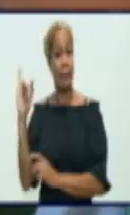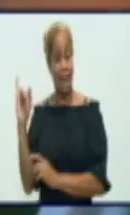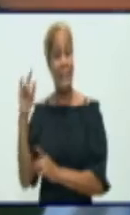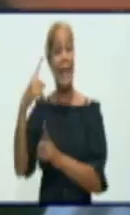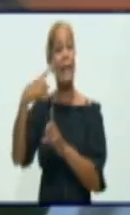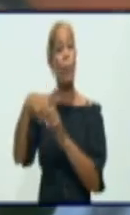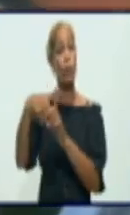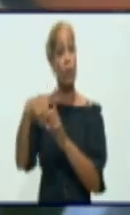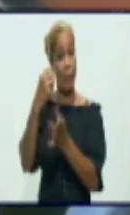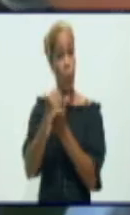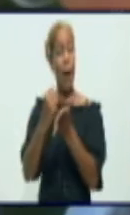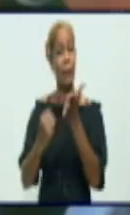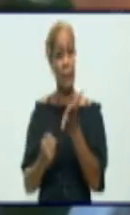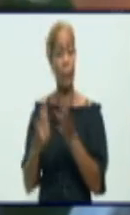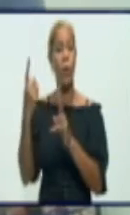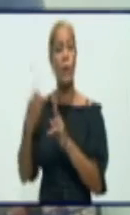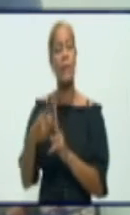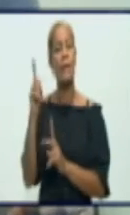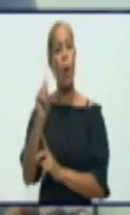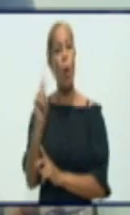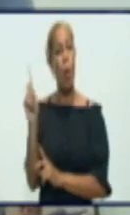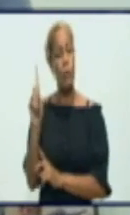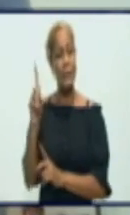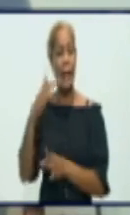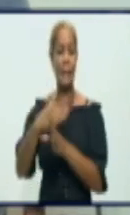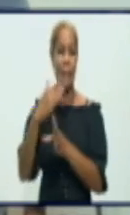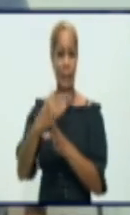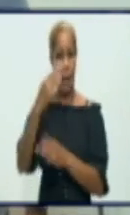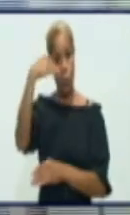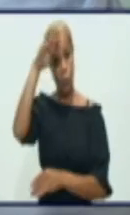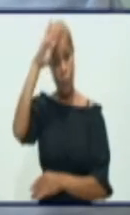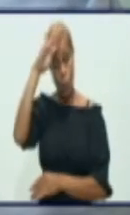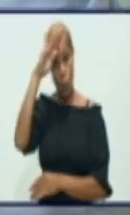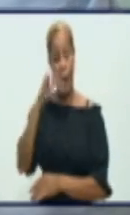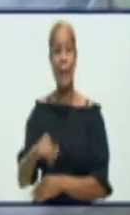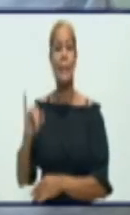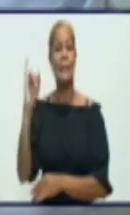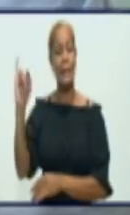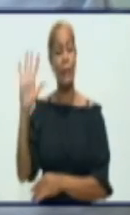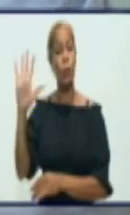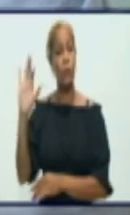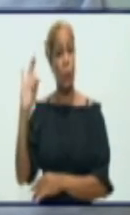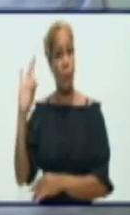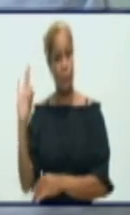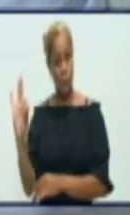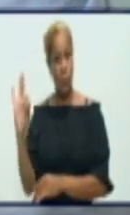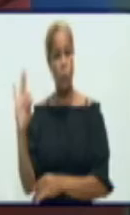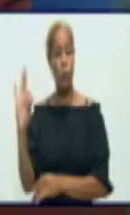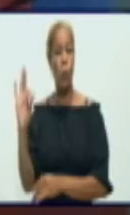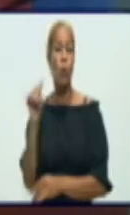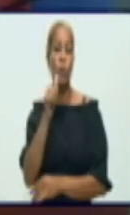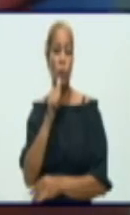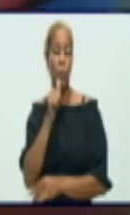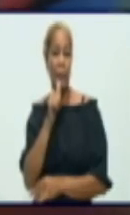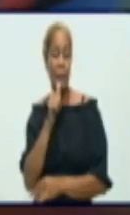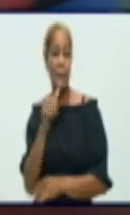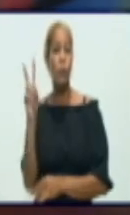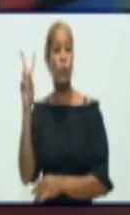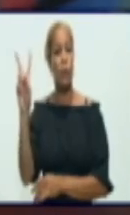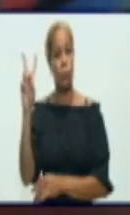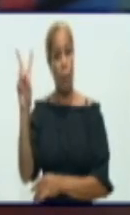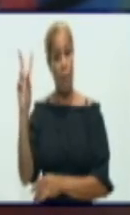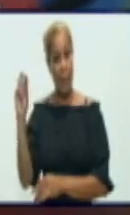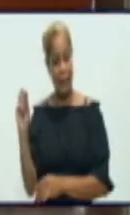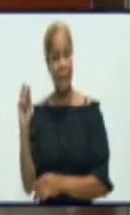provincia y 11 en la provincia de Santiago de Cuba, 658 sospechosos y 920 contactos y se